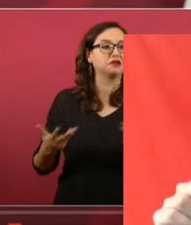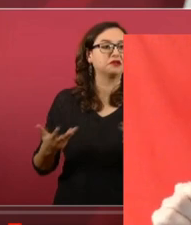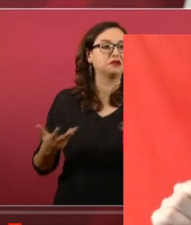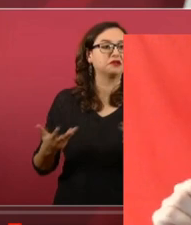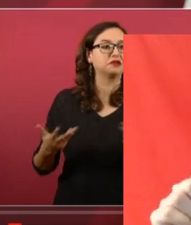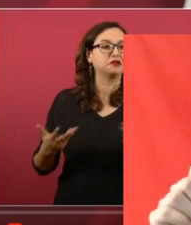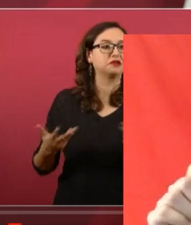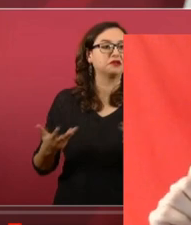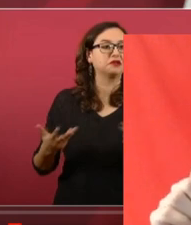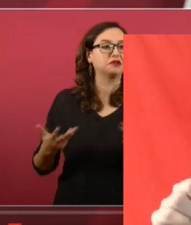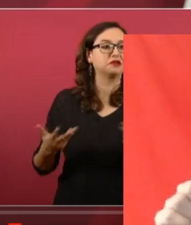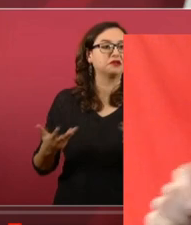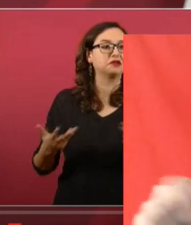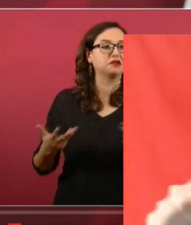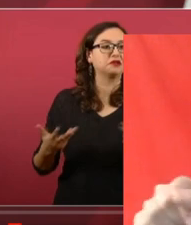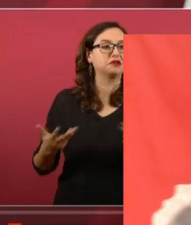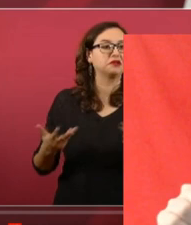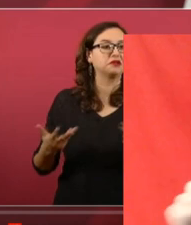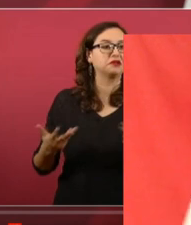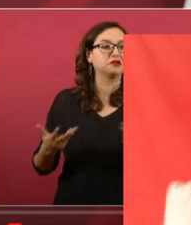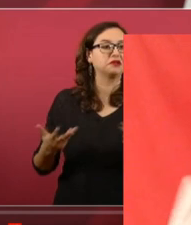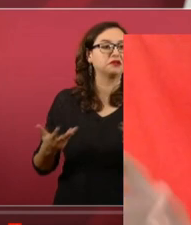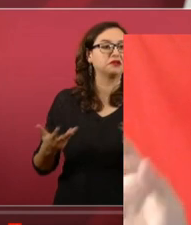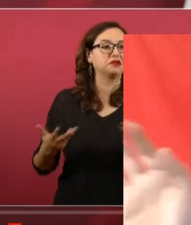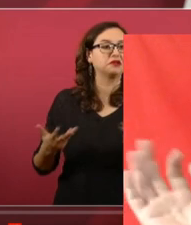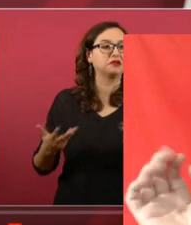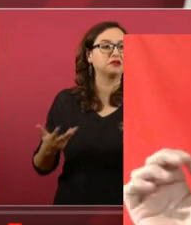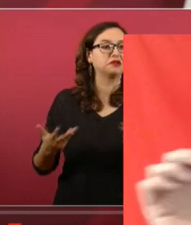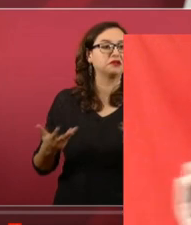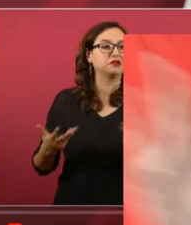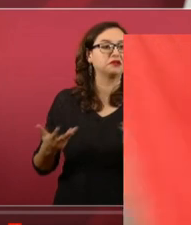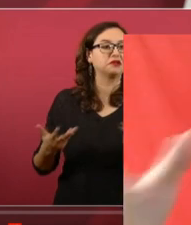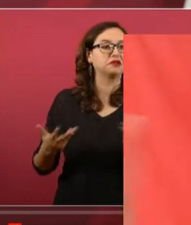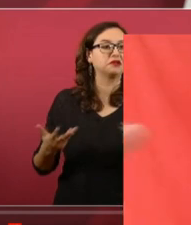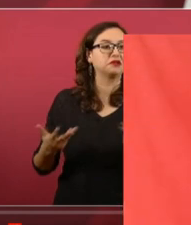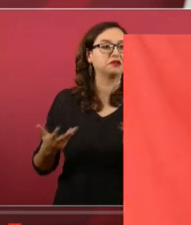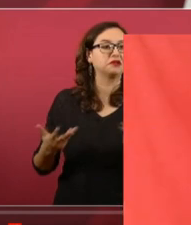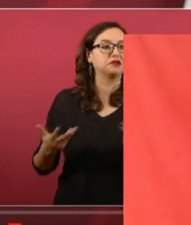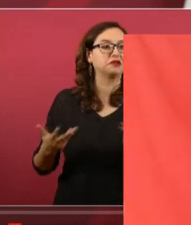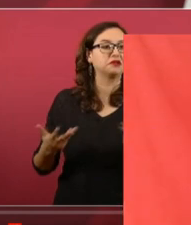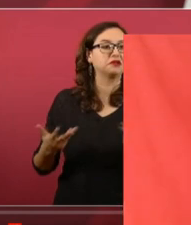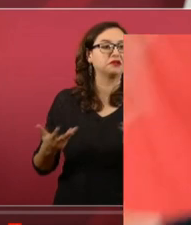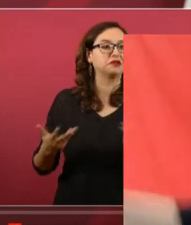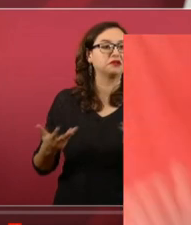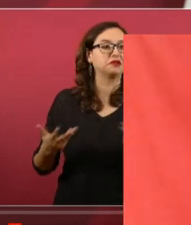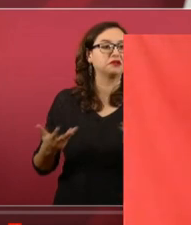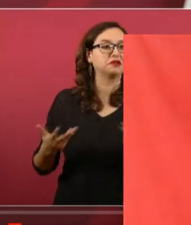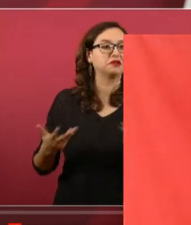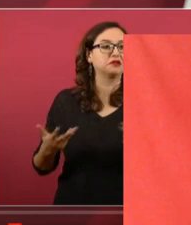Recordemos que en el soberano varios de los columnistas se postularon, no ganaron ni madres, por ahí unos de manera chapulinesca